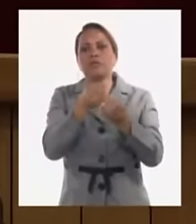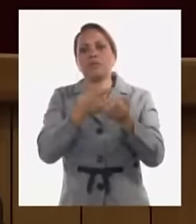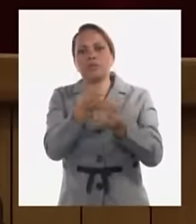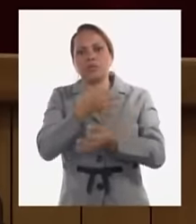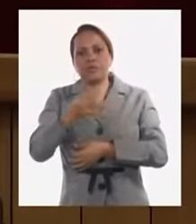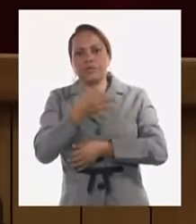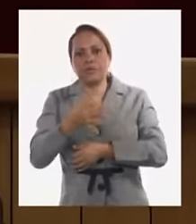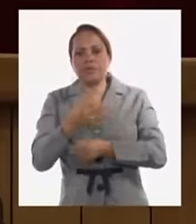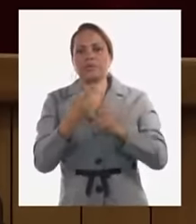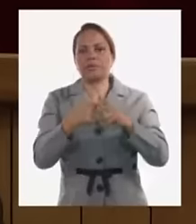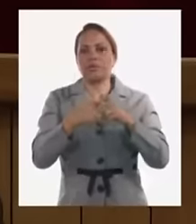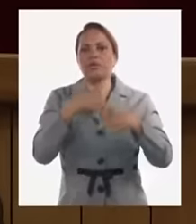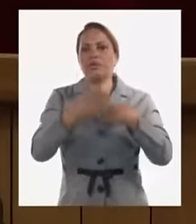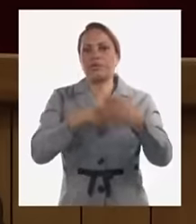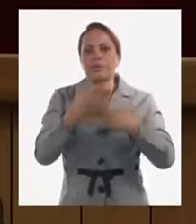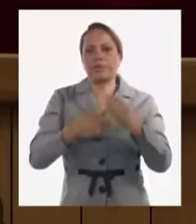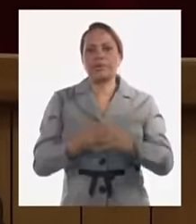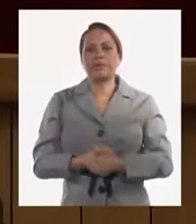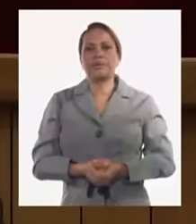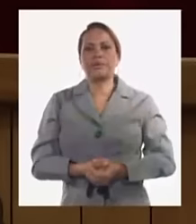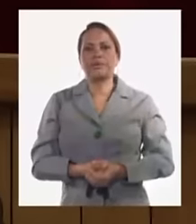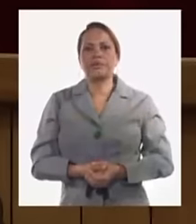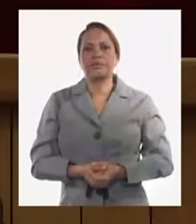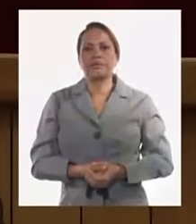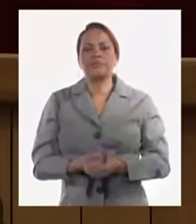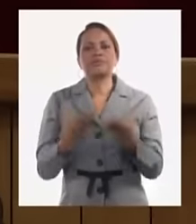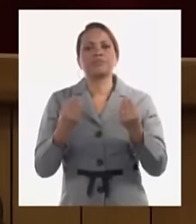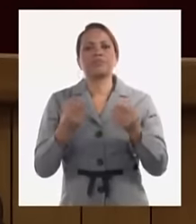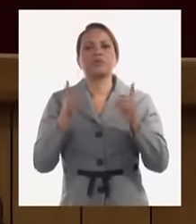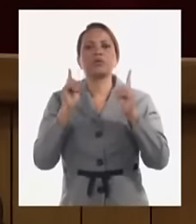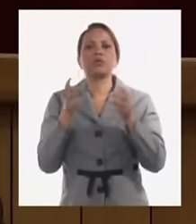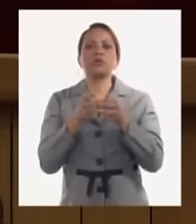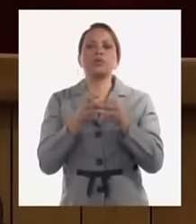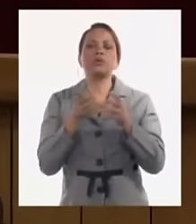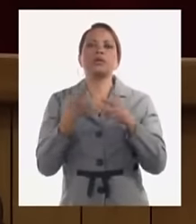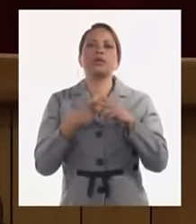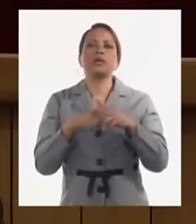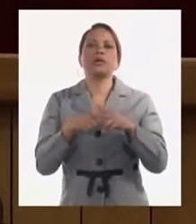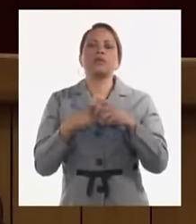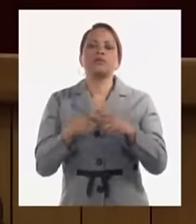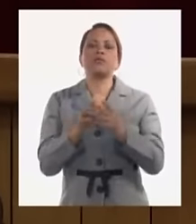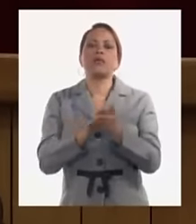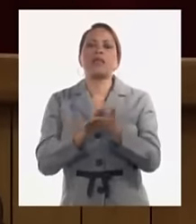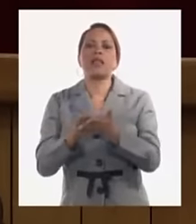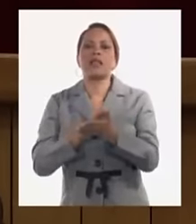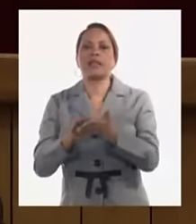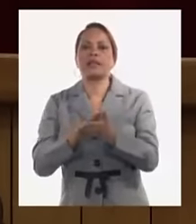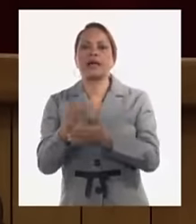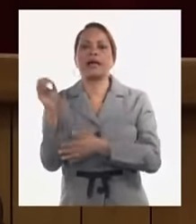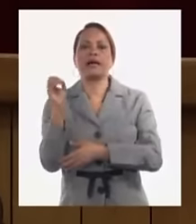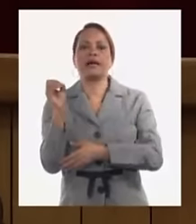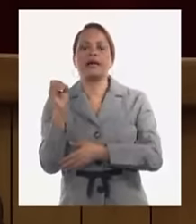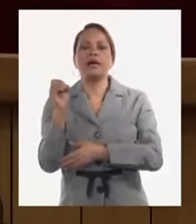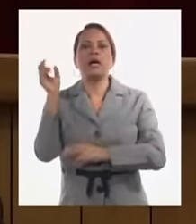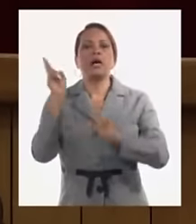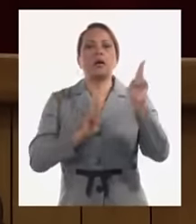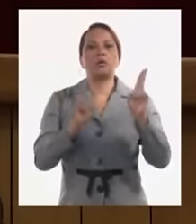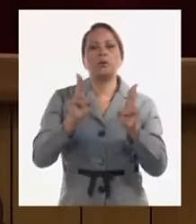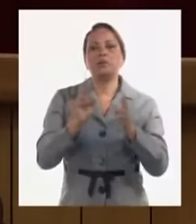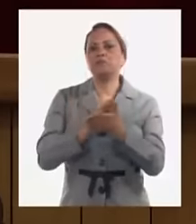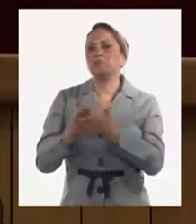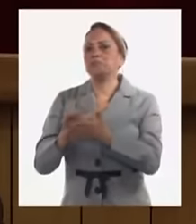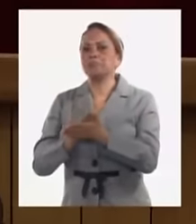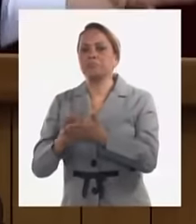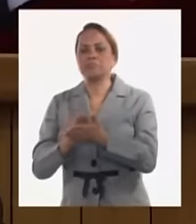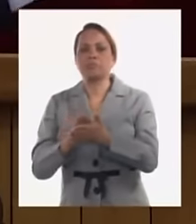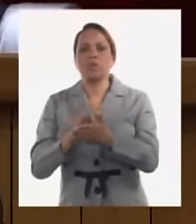es eso es que muchas de las reuniones no dan nada ni se toman acuerdos ni se analizan los